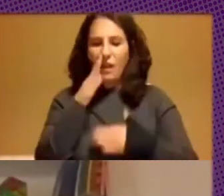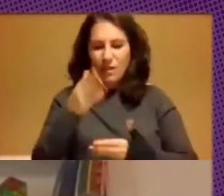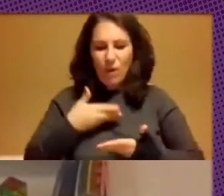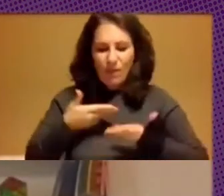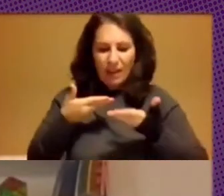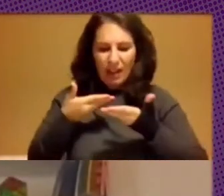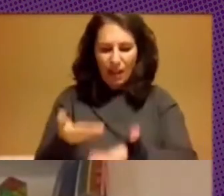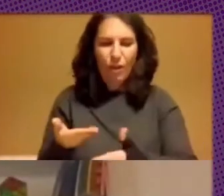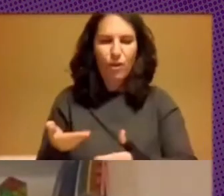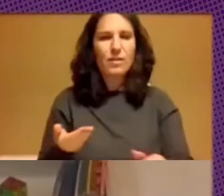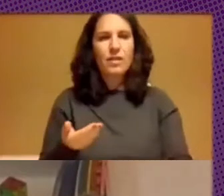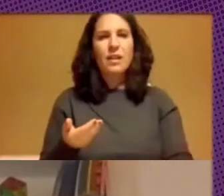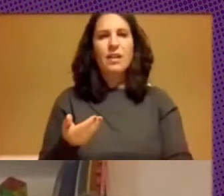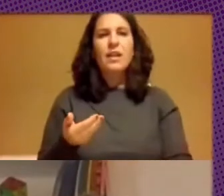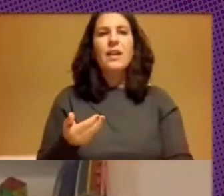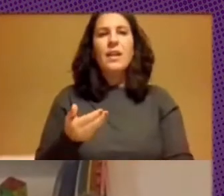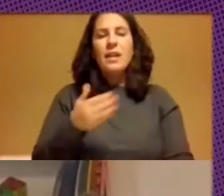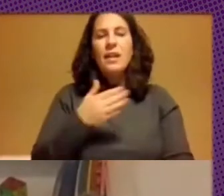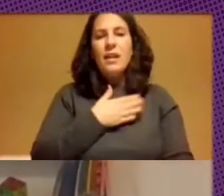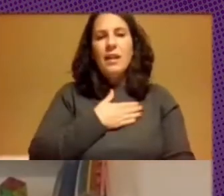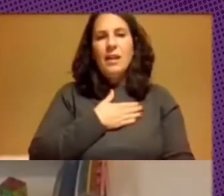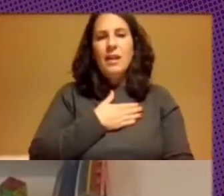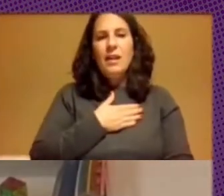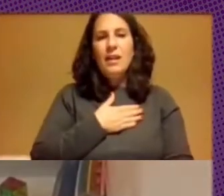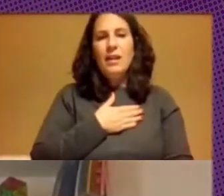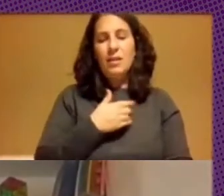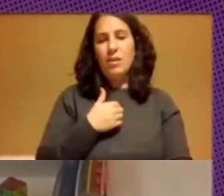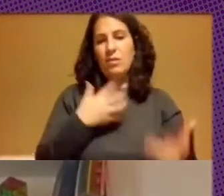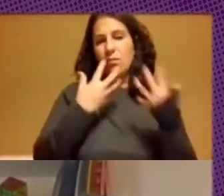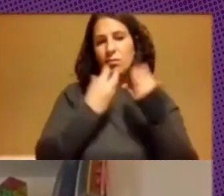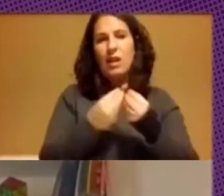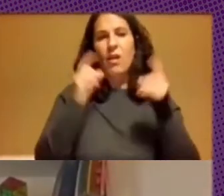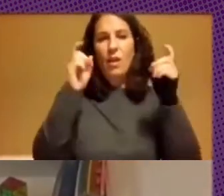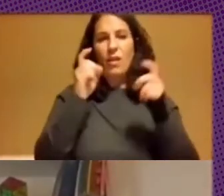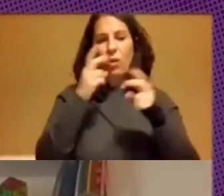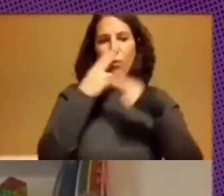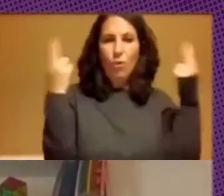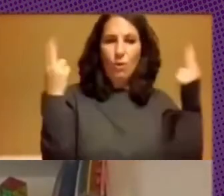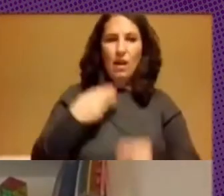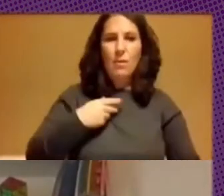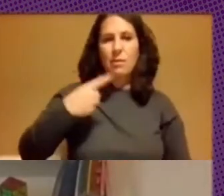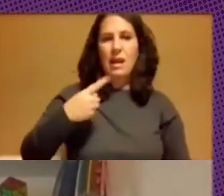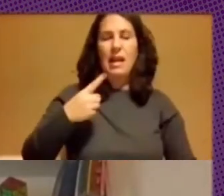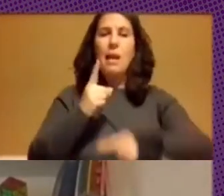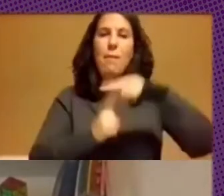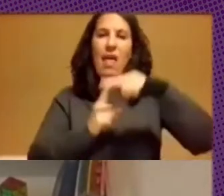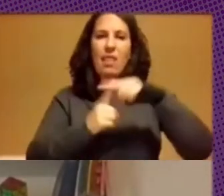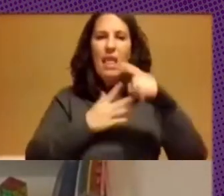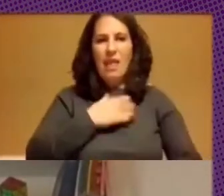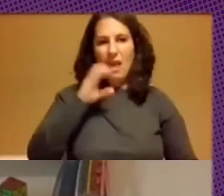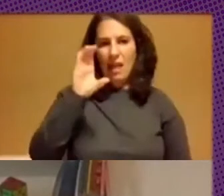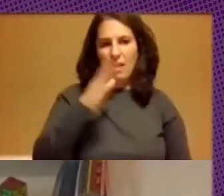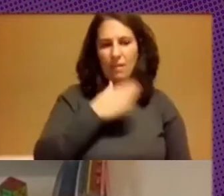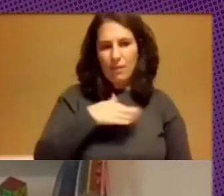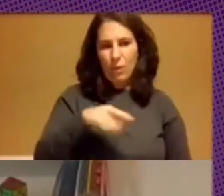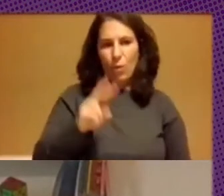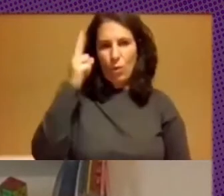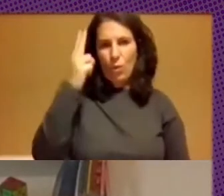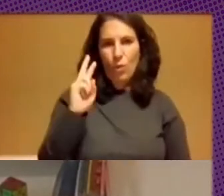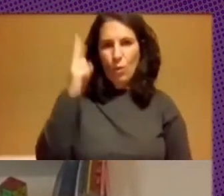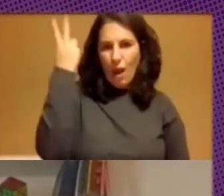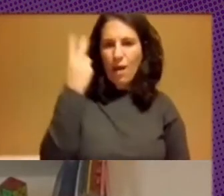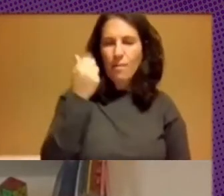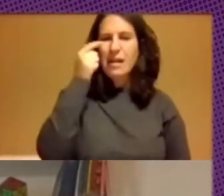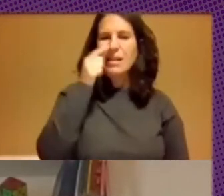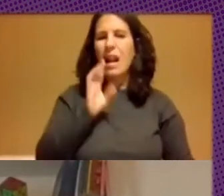Plan Ceibal tiene el cometido de acompañar a la educación pública la educación primaria y media de nuestro país precisamente en lo que